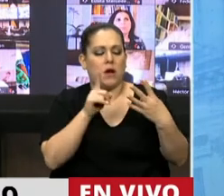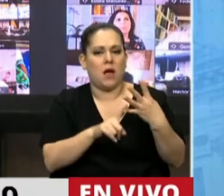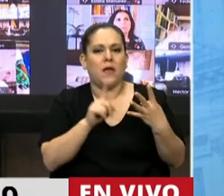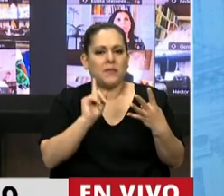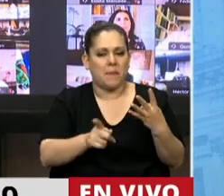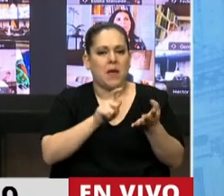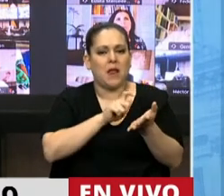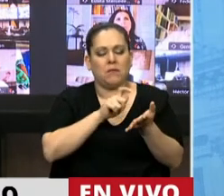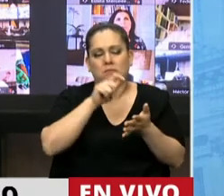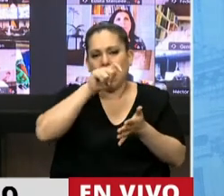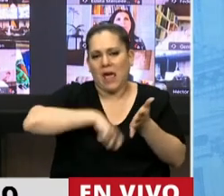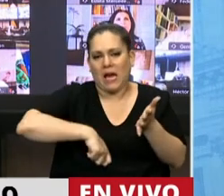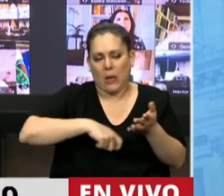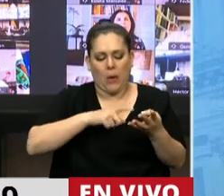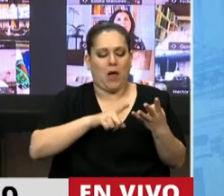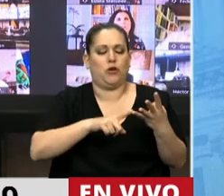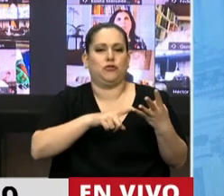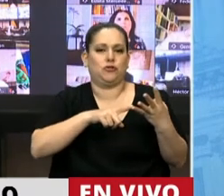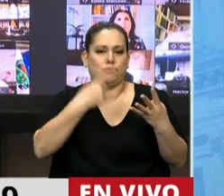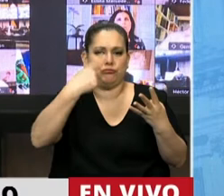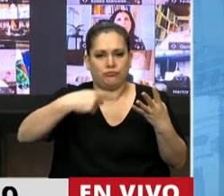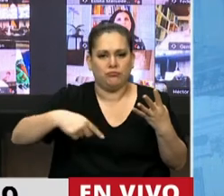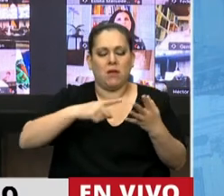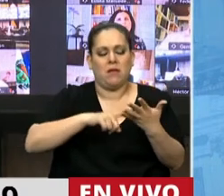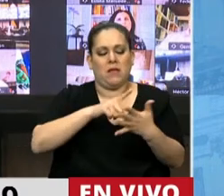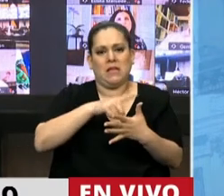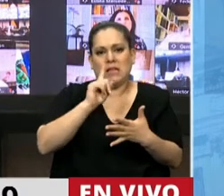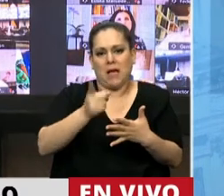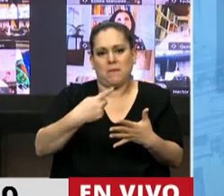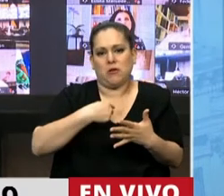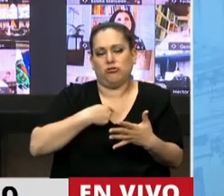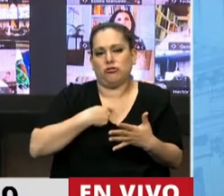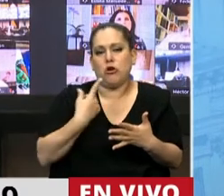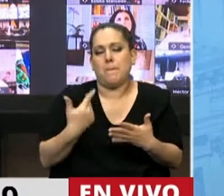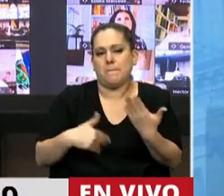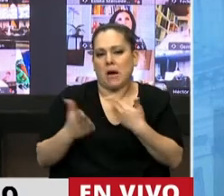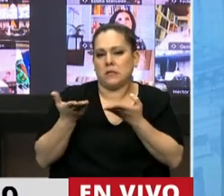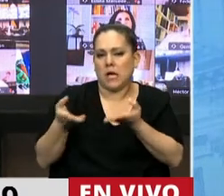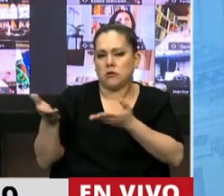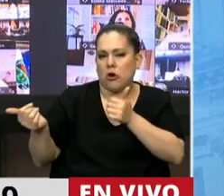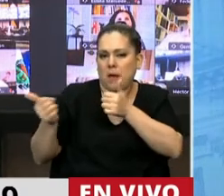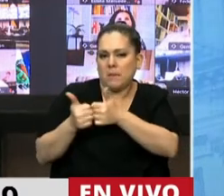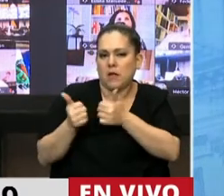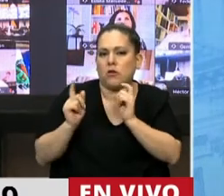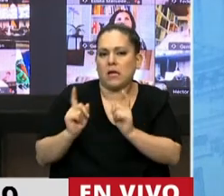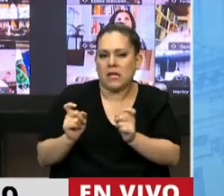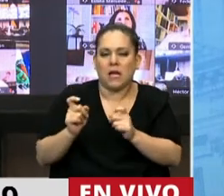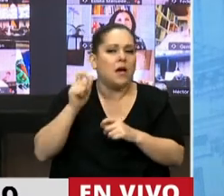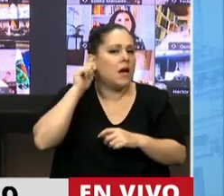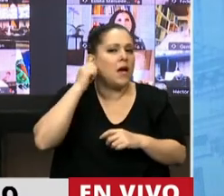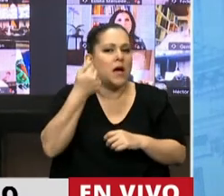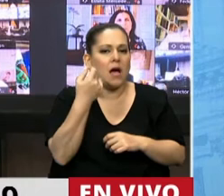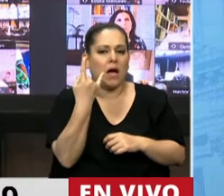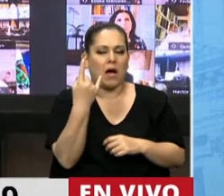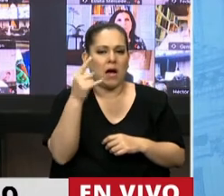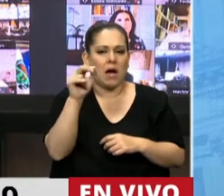Escribano de la Ciudad de Buenos Aires, y lo que a mí respecta en el caso particular con el asesoramiento del doctor Gustavo Darchu, quien es